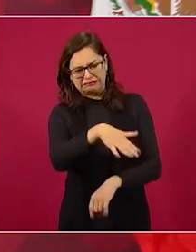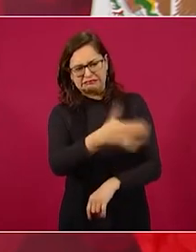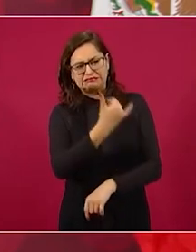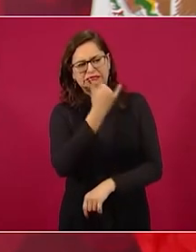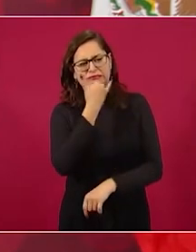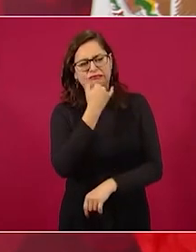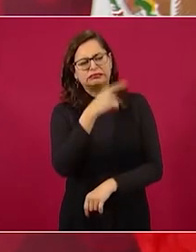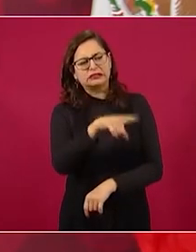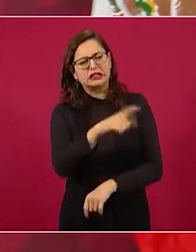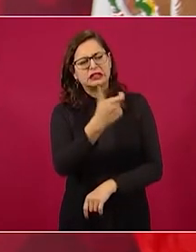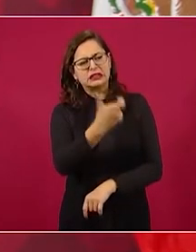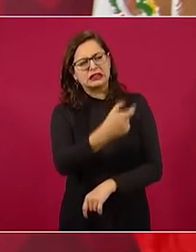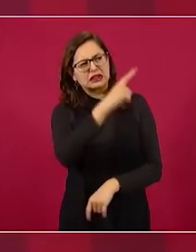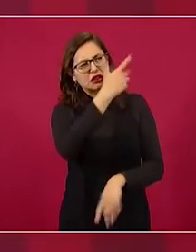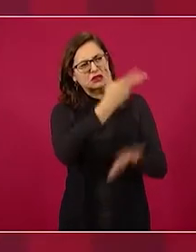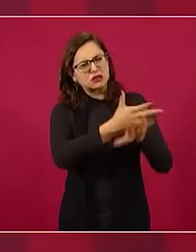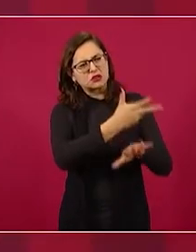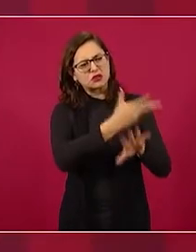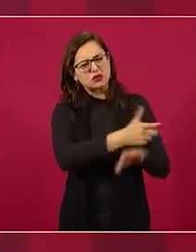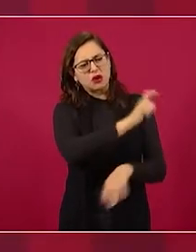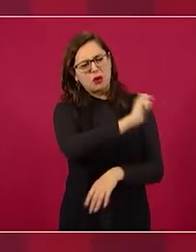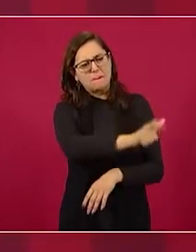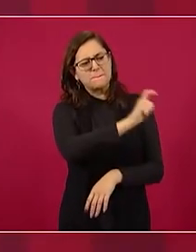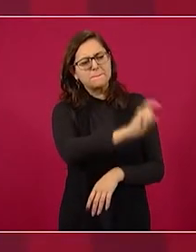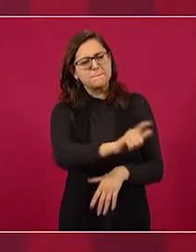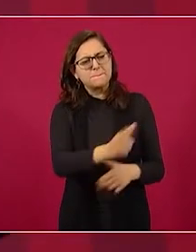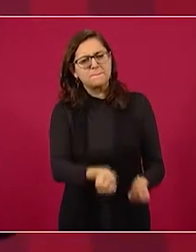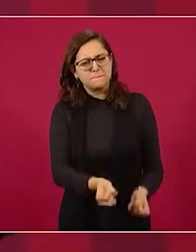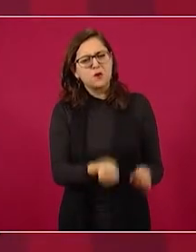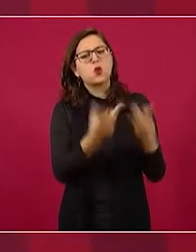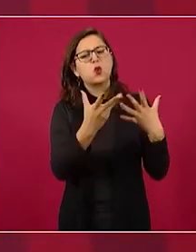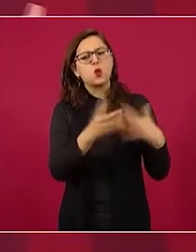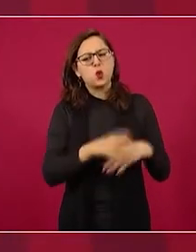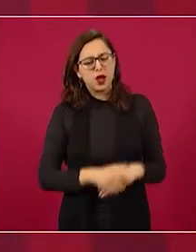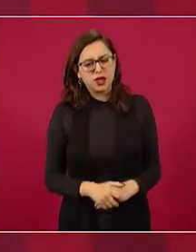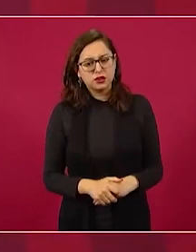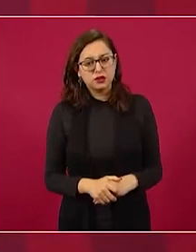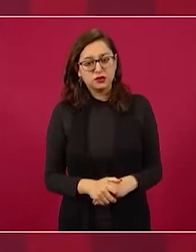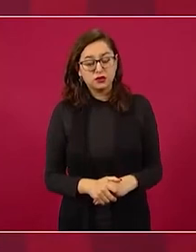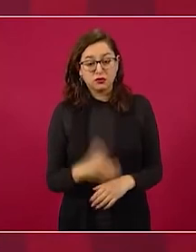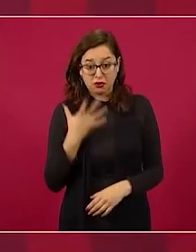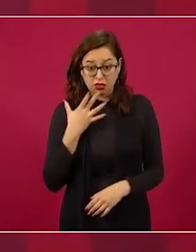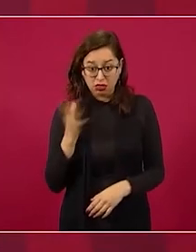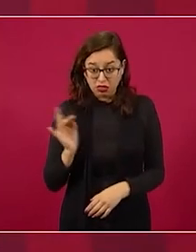cuánto recibe del gobierno de Estados Unidos no es poca cosa eso